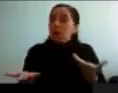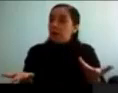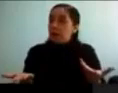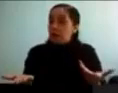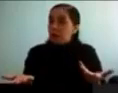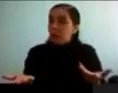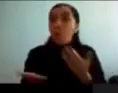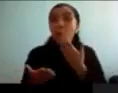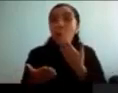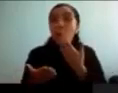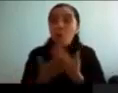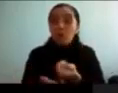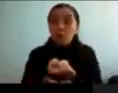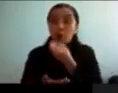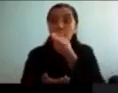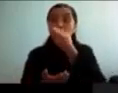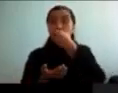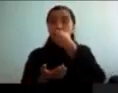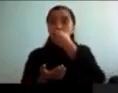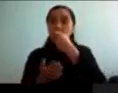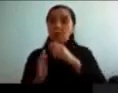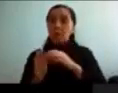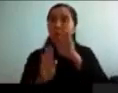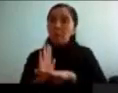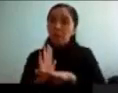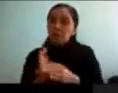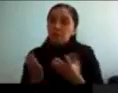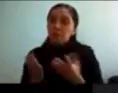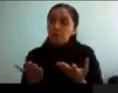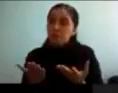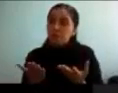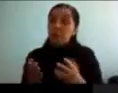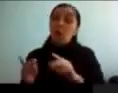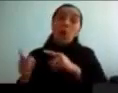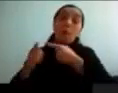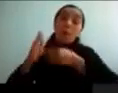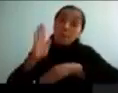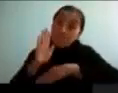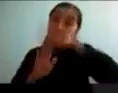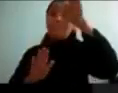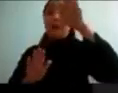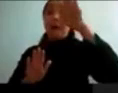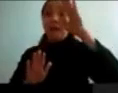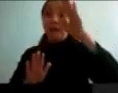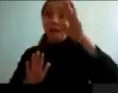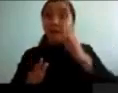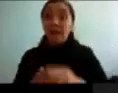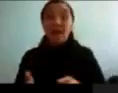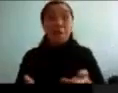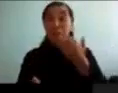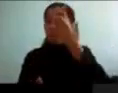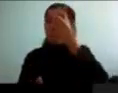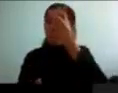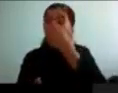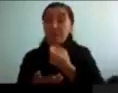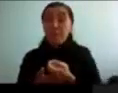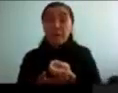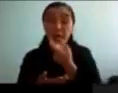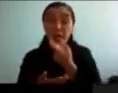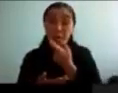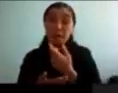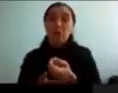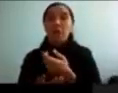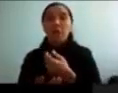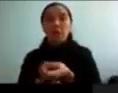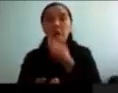rendimiento. Sin embargo, hay ciertos niños que son la gran mayoría de los niños con déficit y les fue pésimo la primera vez que hicieron la tarea y el medicamento les ayudó. Entonces, también